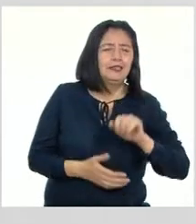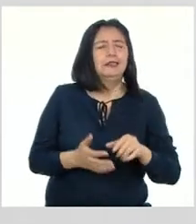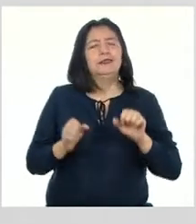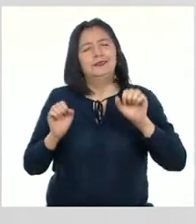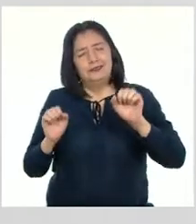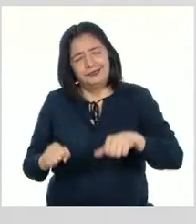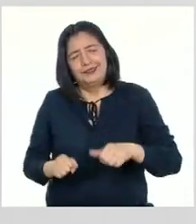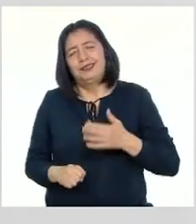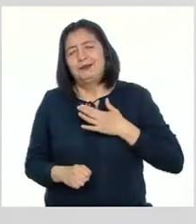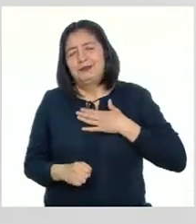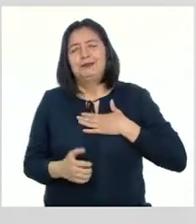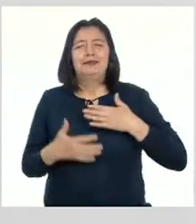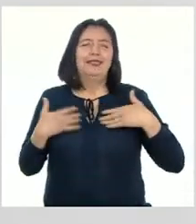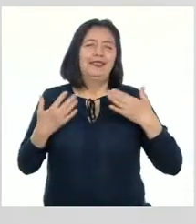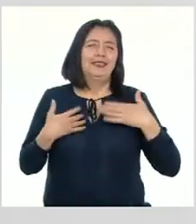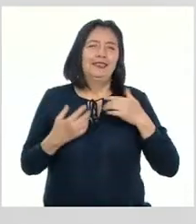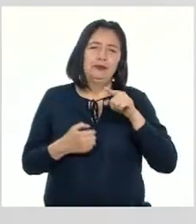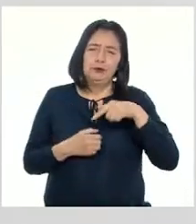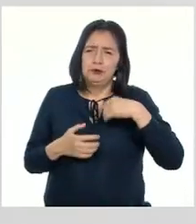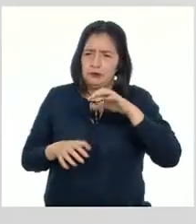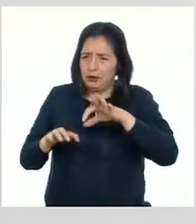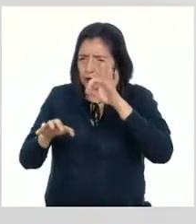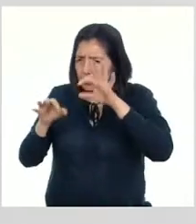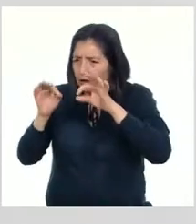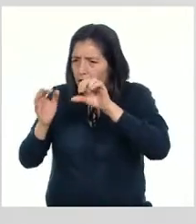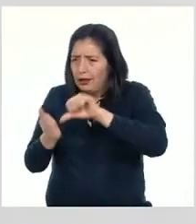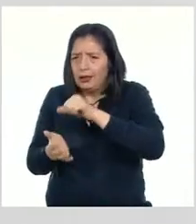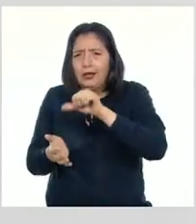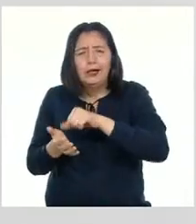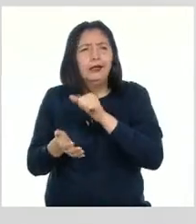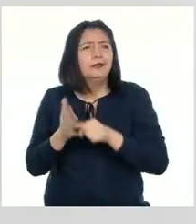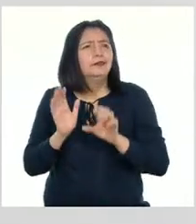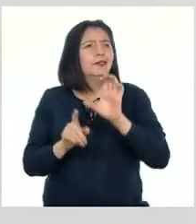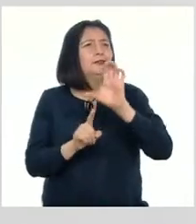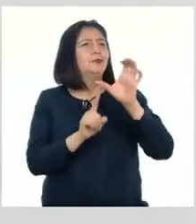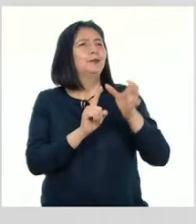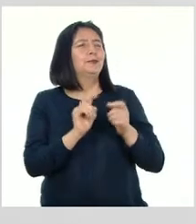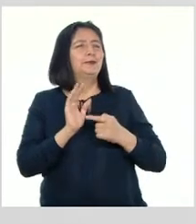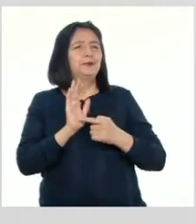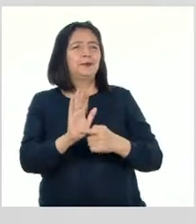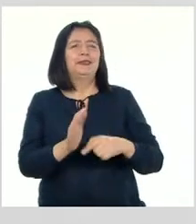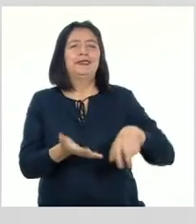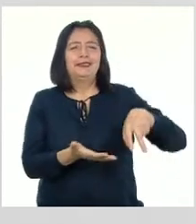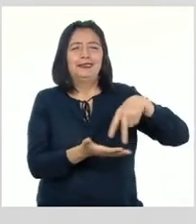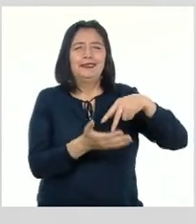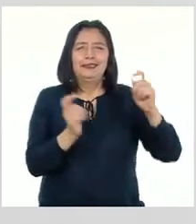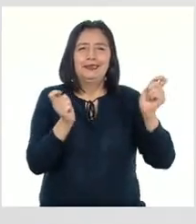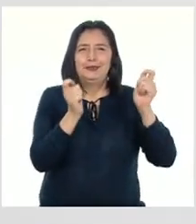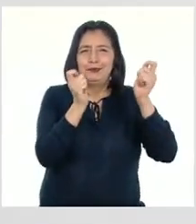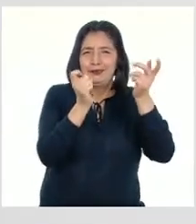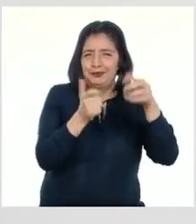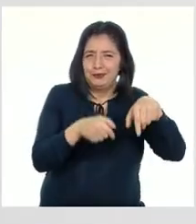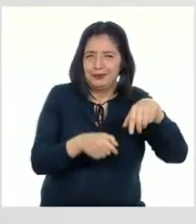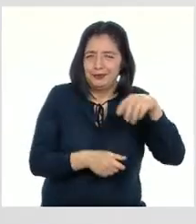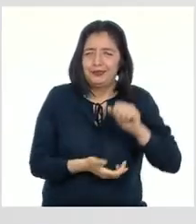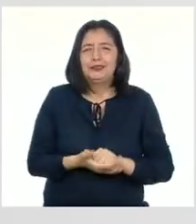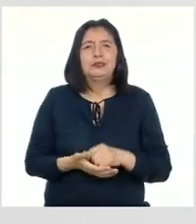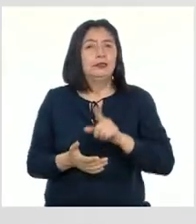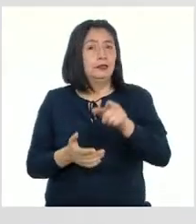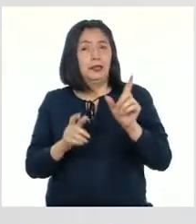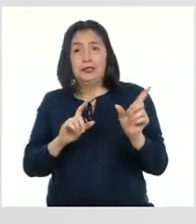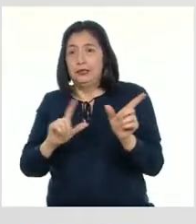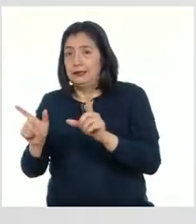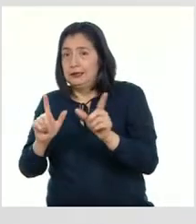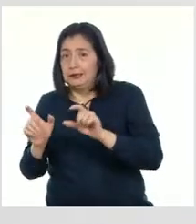poder descubrir con ustedes el arte y la cultura que se muestran en nuestras fiestas tradicionales ¿Están